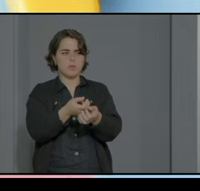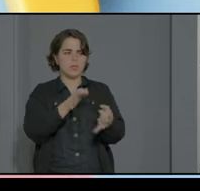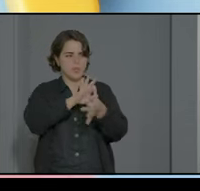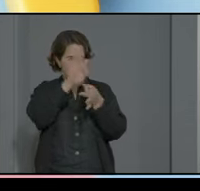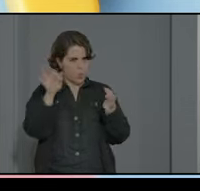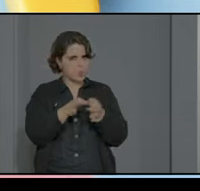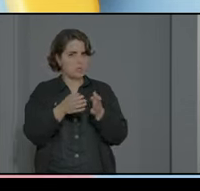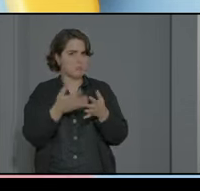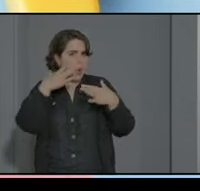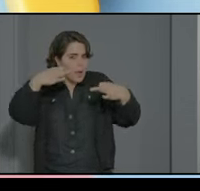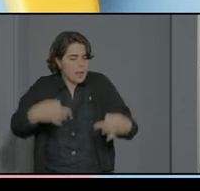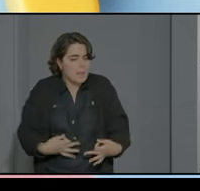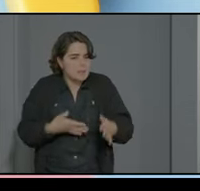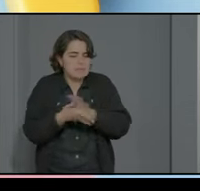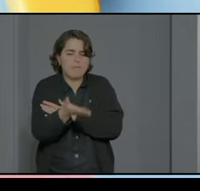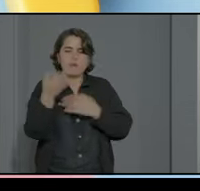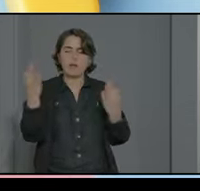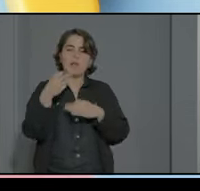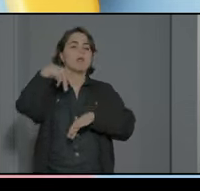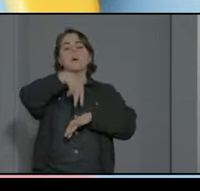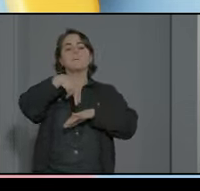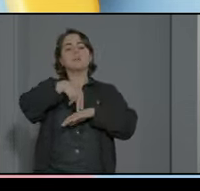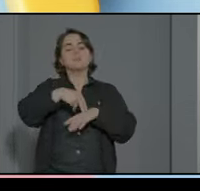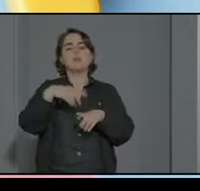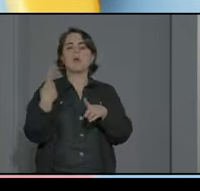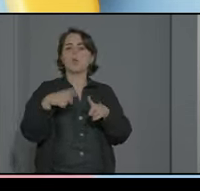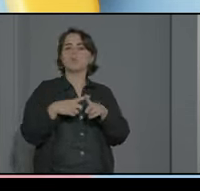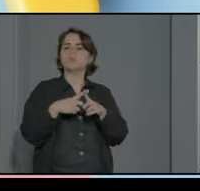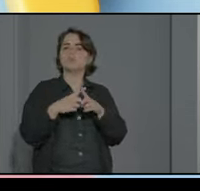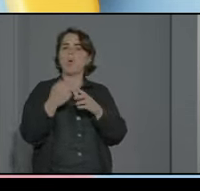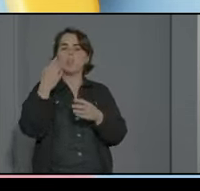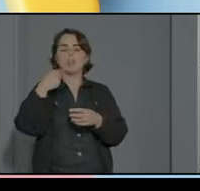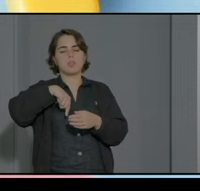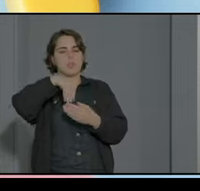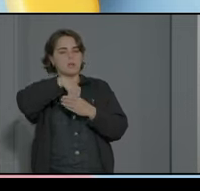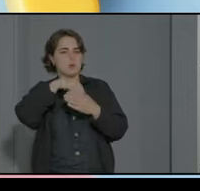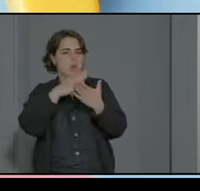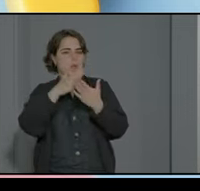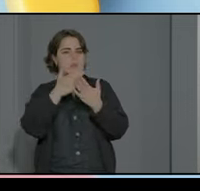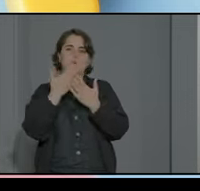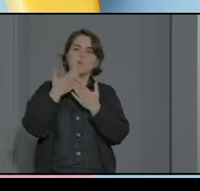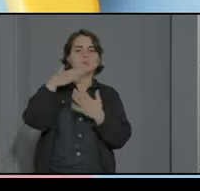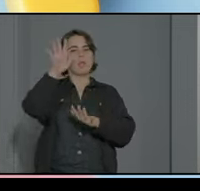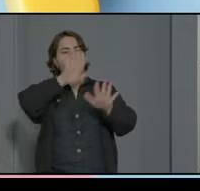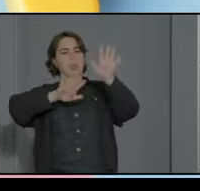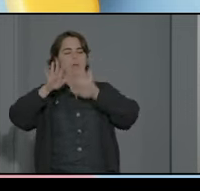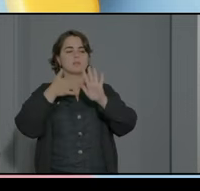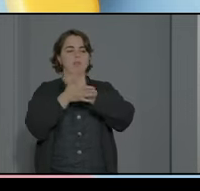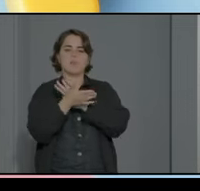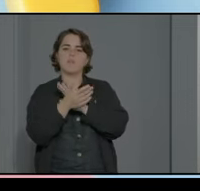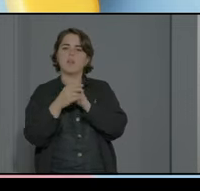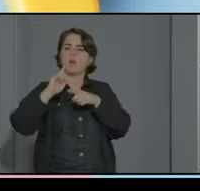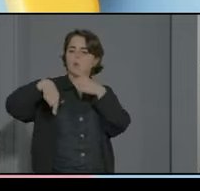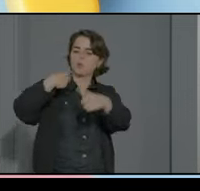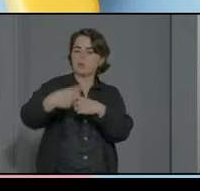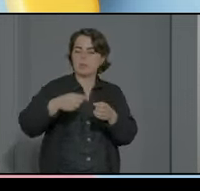evidentemente supone la presencia de un elemento distractor dentro del aula y es un primer acercamiento dentro de mi rutina y